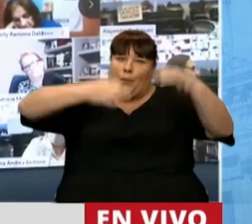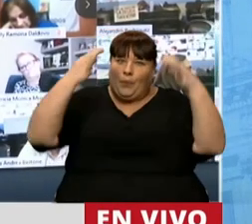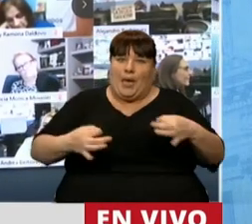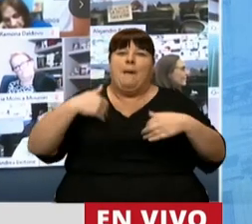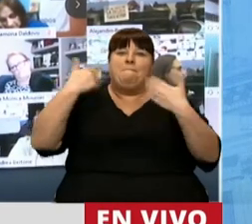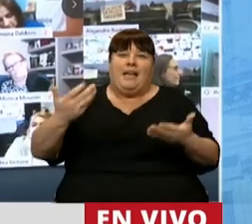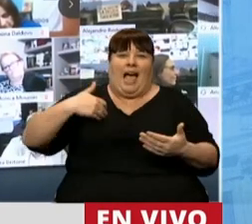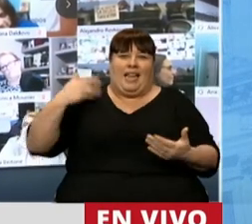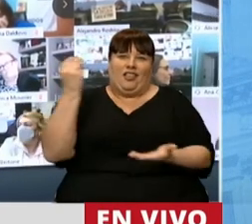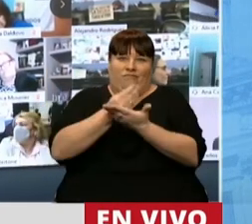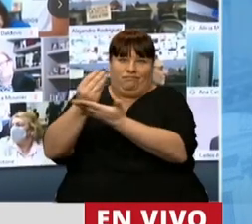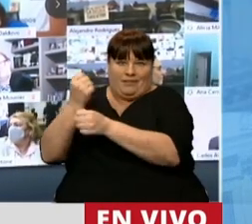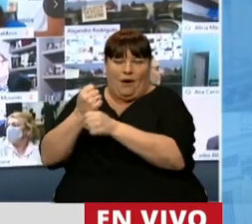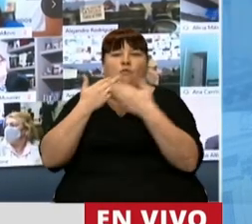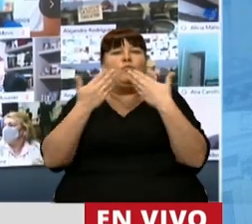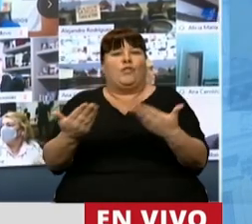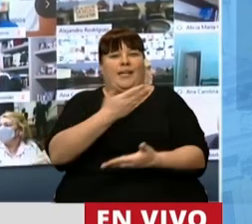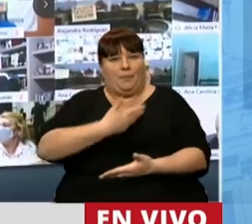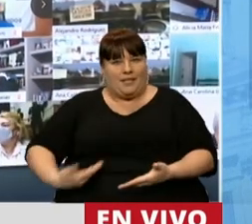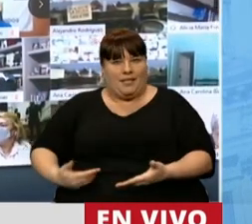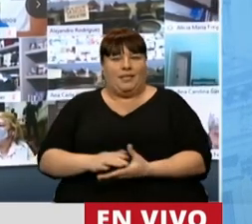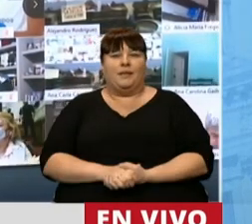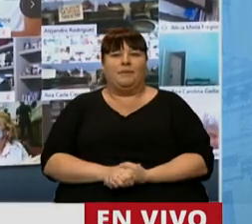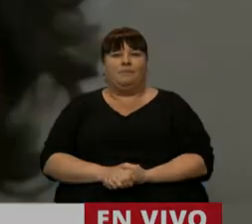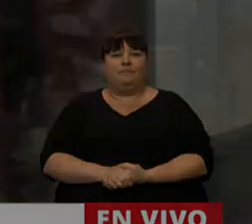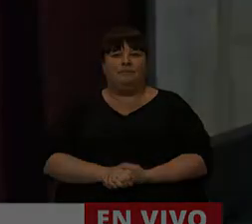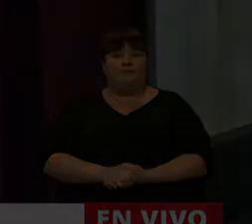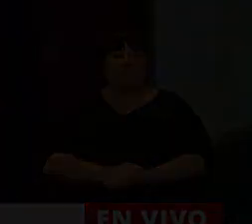para más argentinos. Muchísimas gracias, señora Presidenta. Gracias, diputada. diputada.